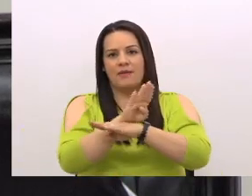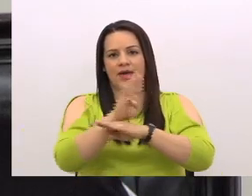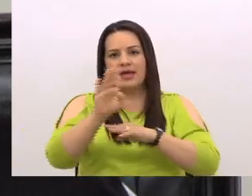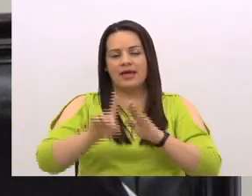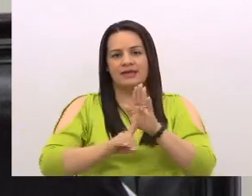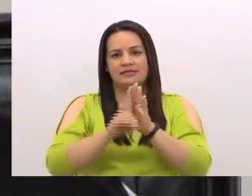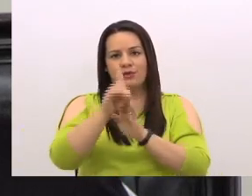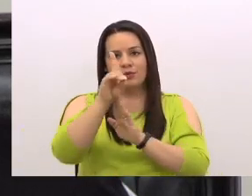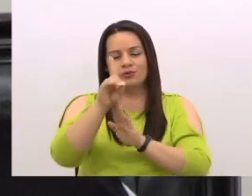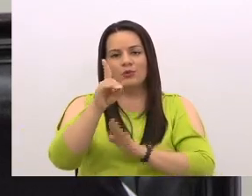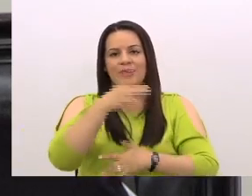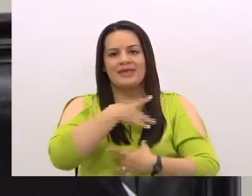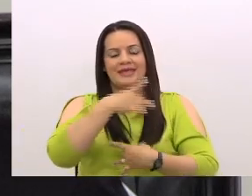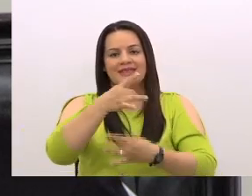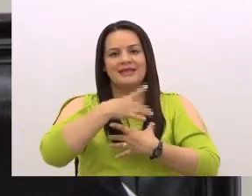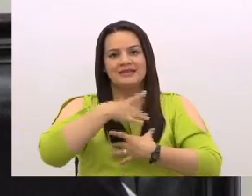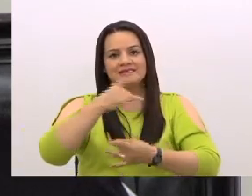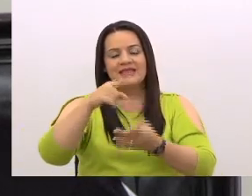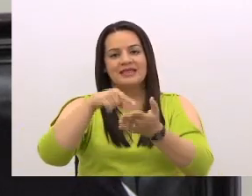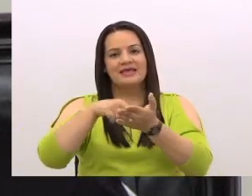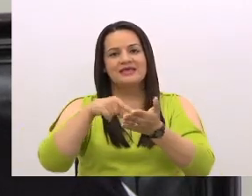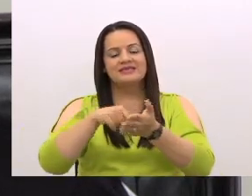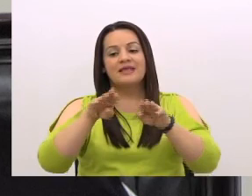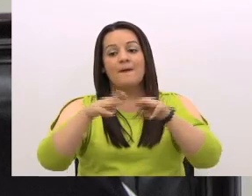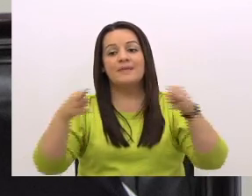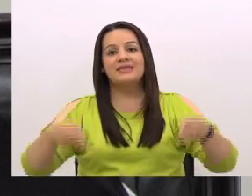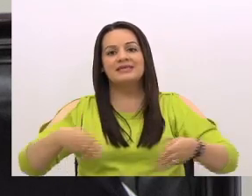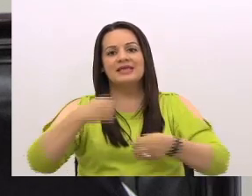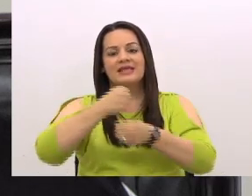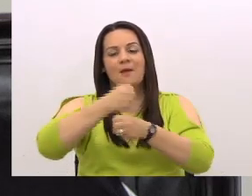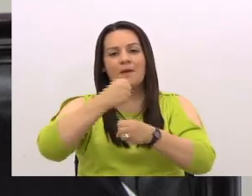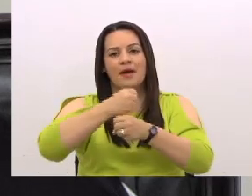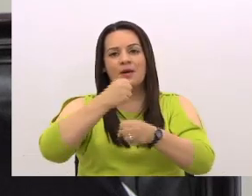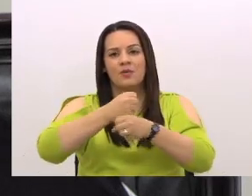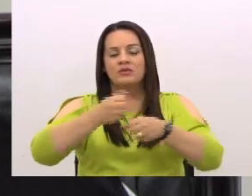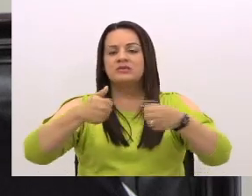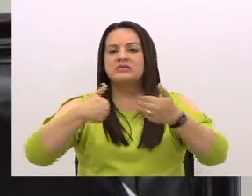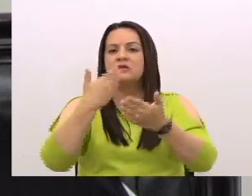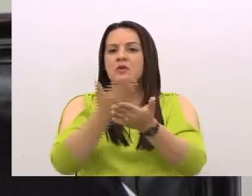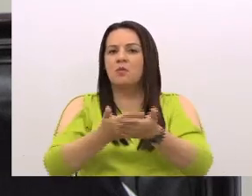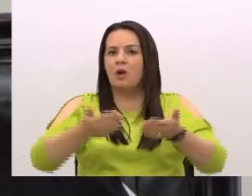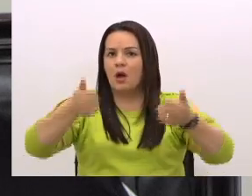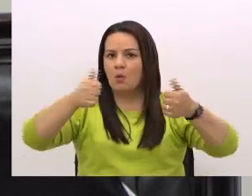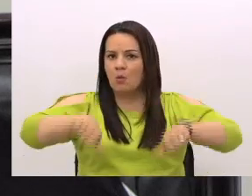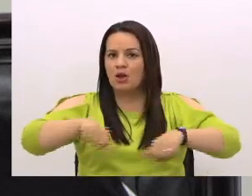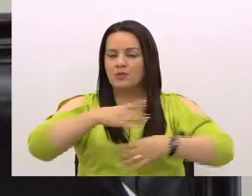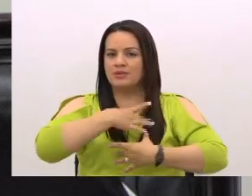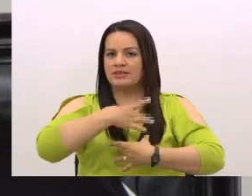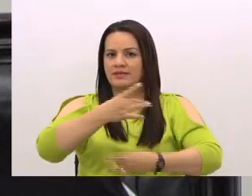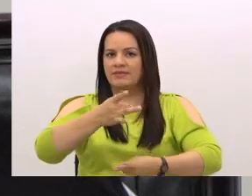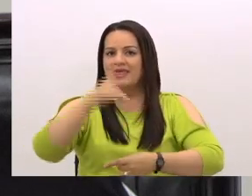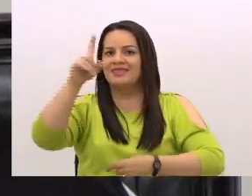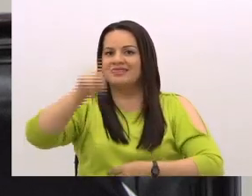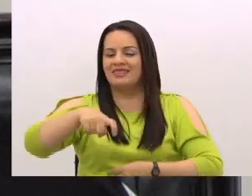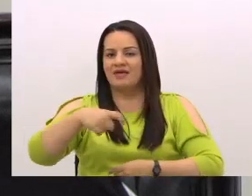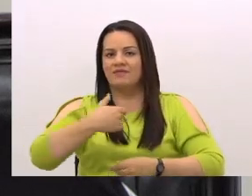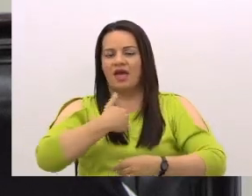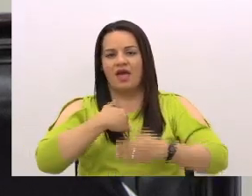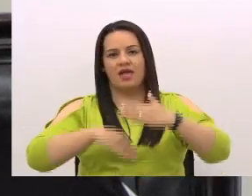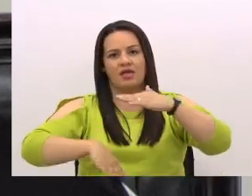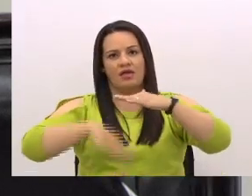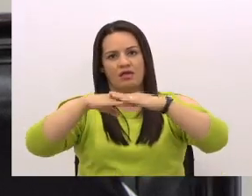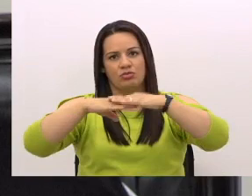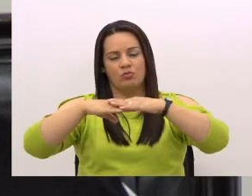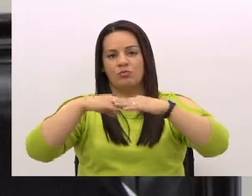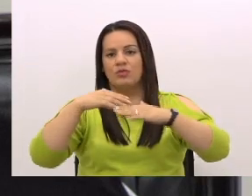Interesante que en esa mesa de trabajo se llegó a un consenso interesante, debe existir un solo tope. Algunas